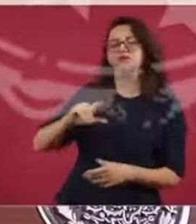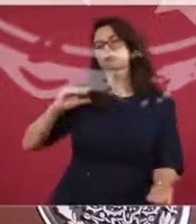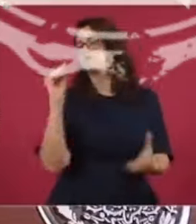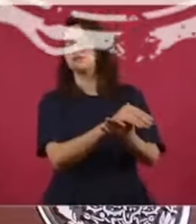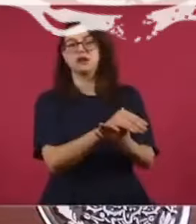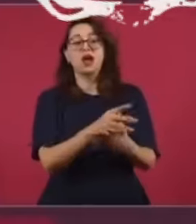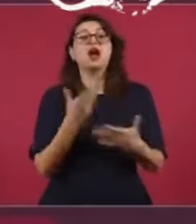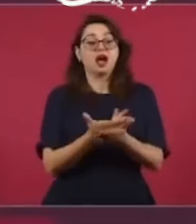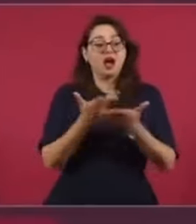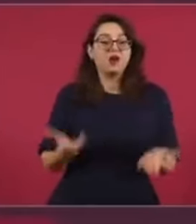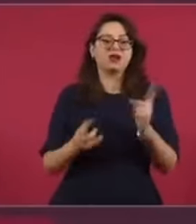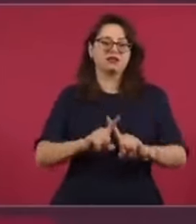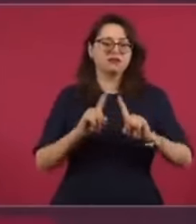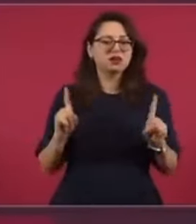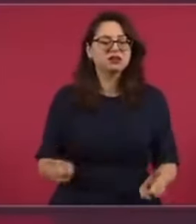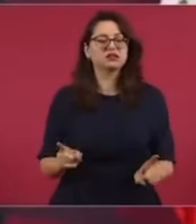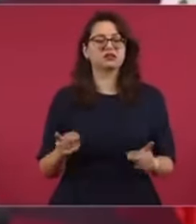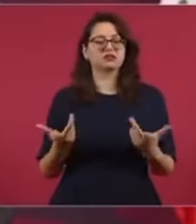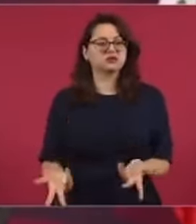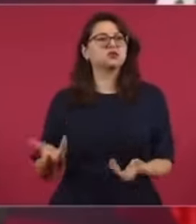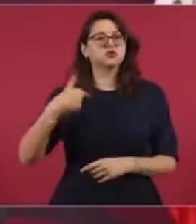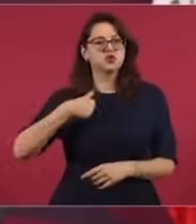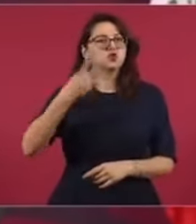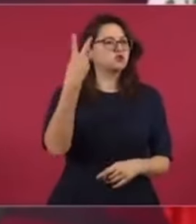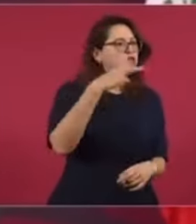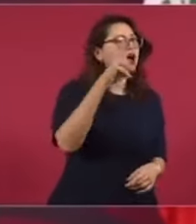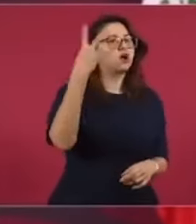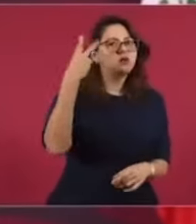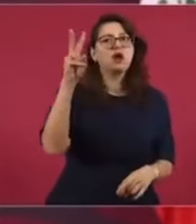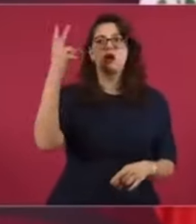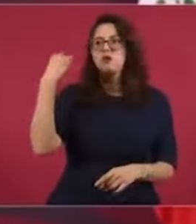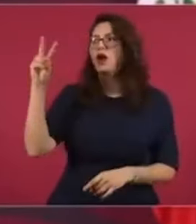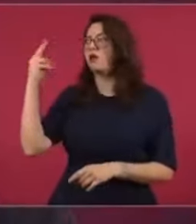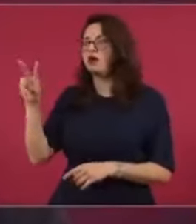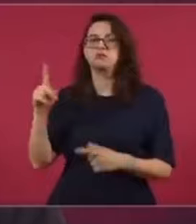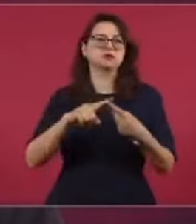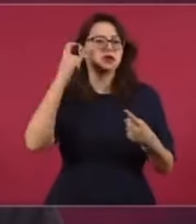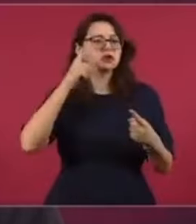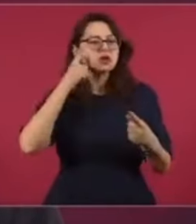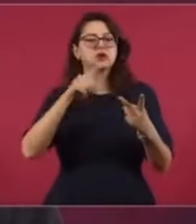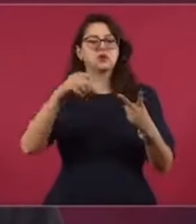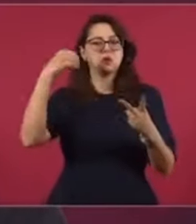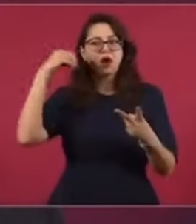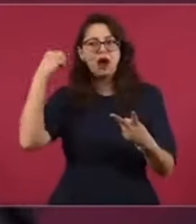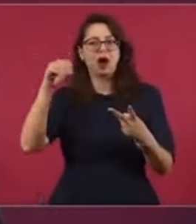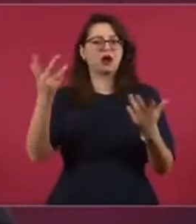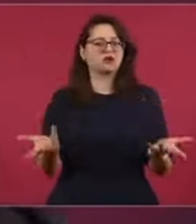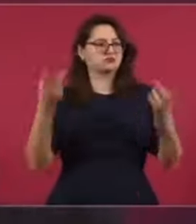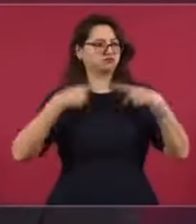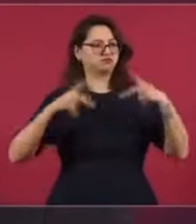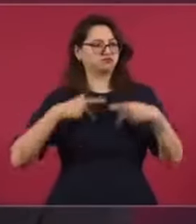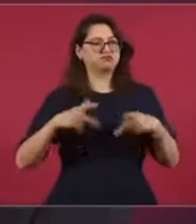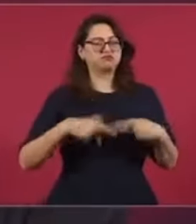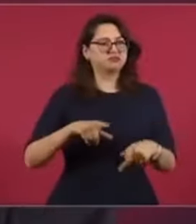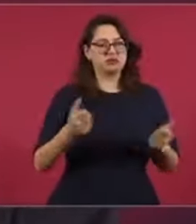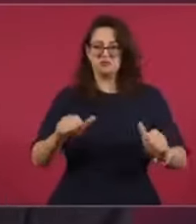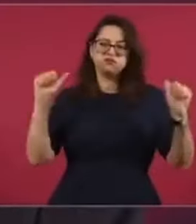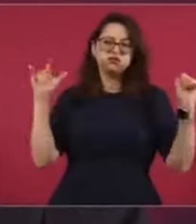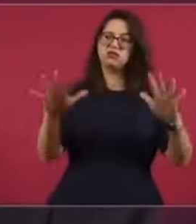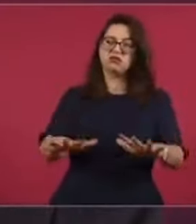Y ahora me da mucho gusto de que voy ahora a la gira a Guerrero y a Oaxaca y está la gente feliz,